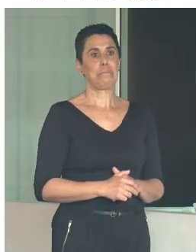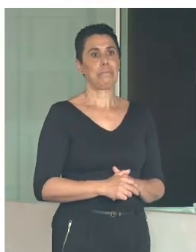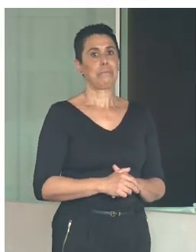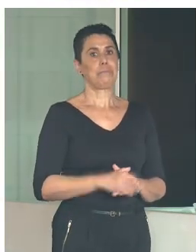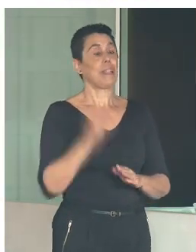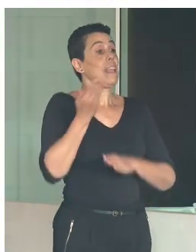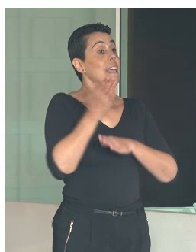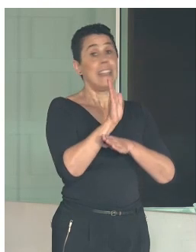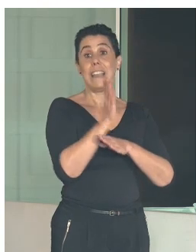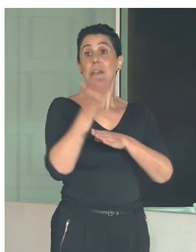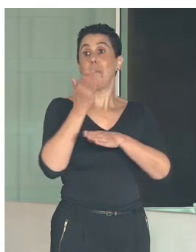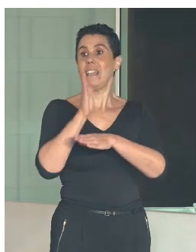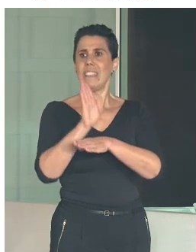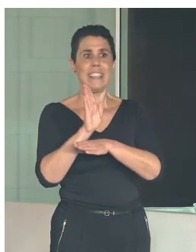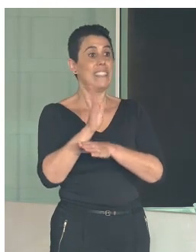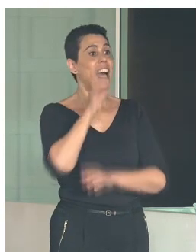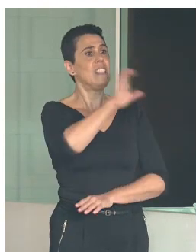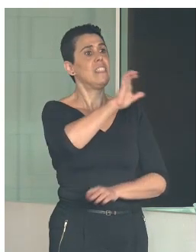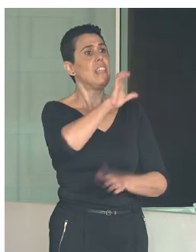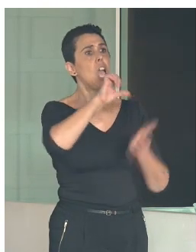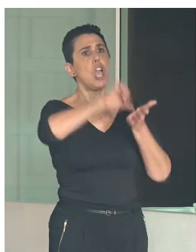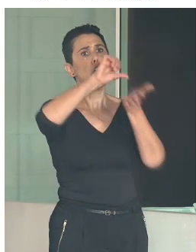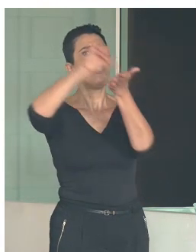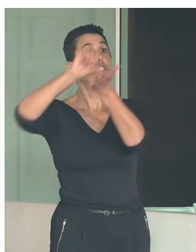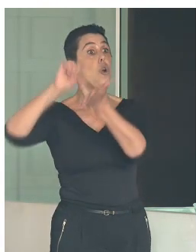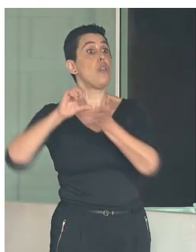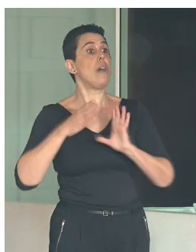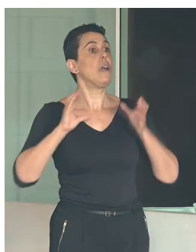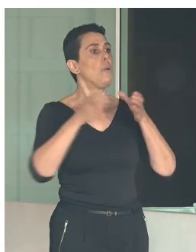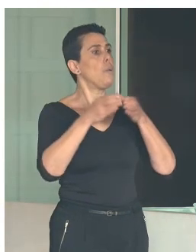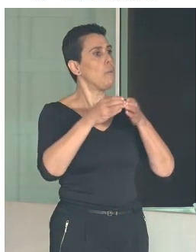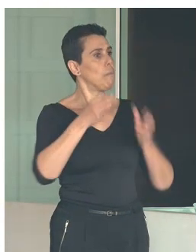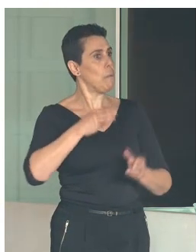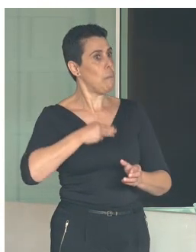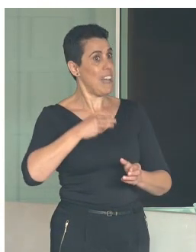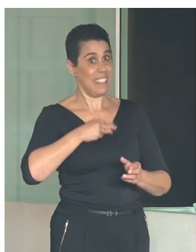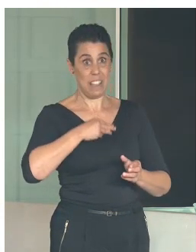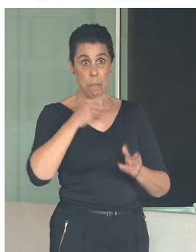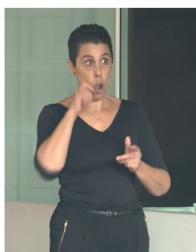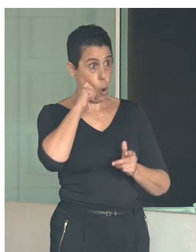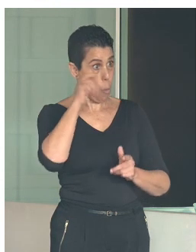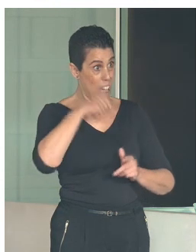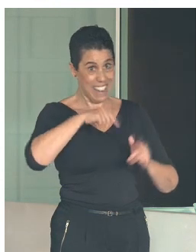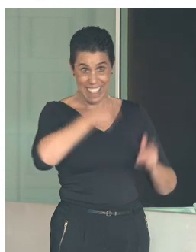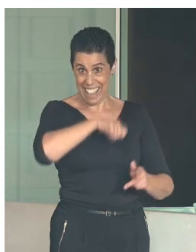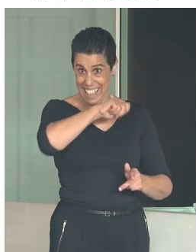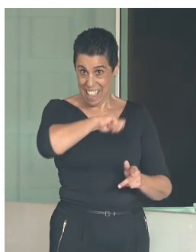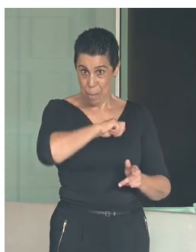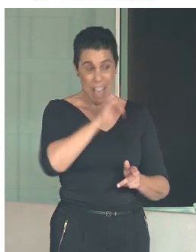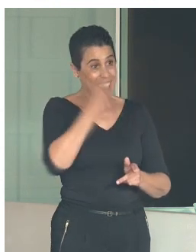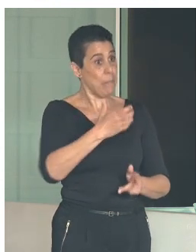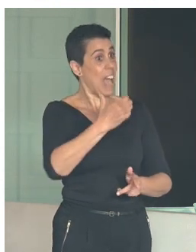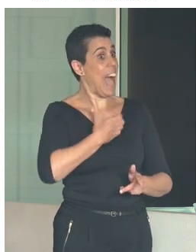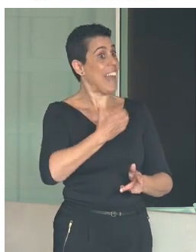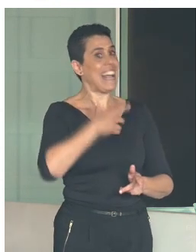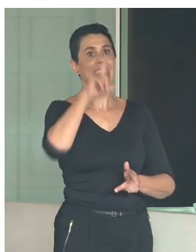Representantes de 14 ciudades del Grupo Patrimonio de la Humanidad de España, especialmente a sus alcaldes de La Laguna y